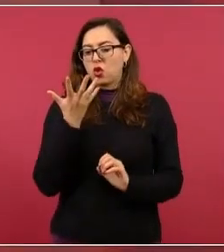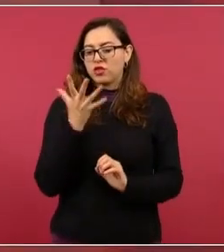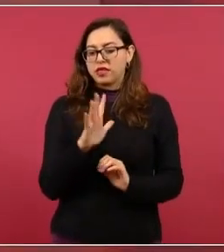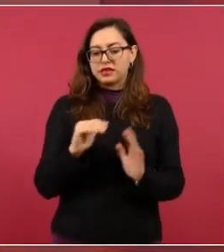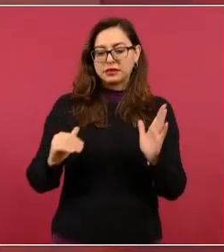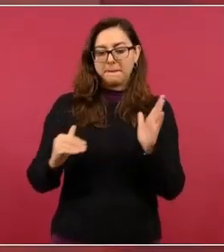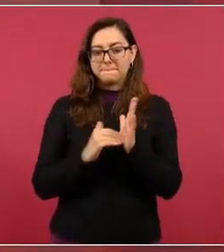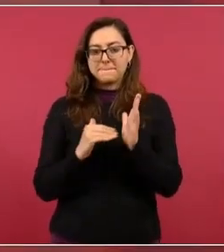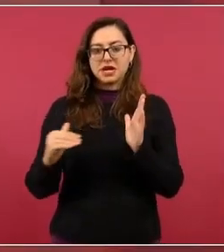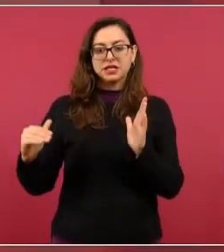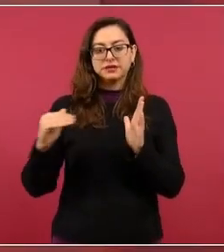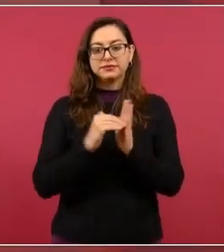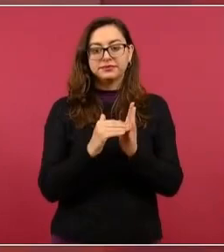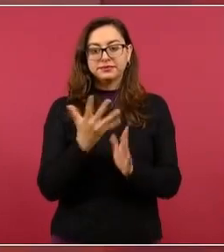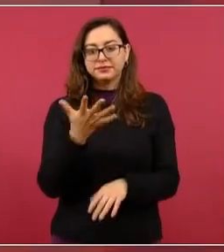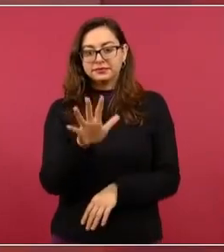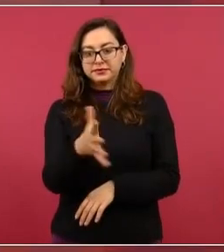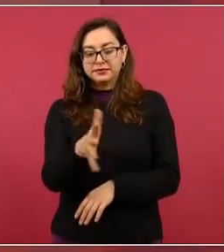aproximado.